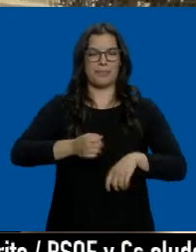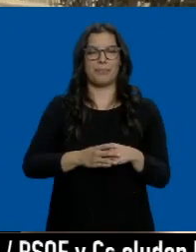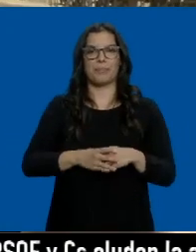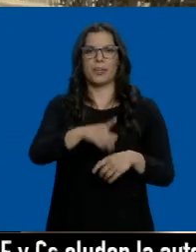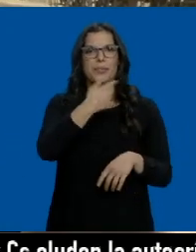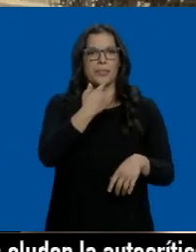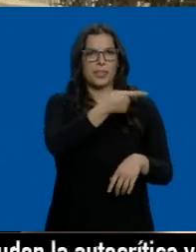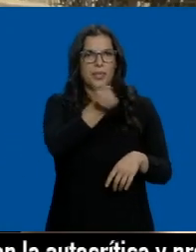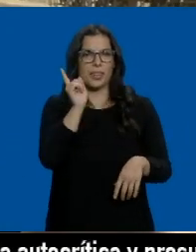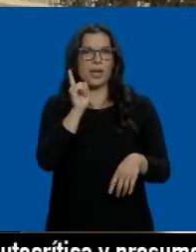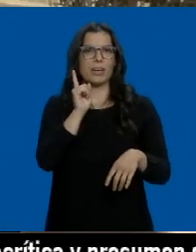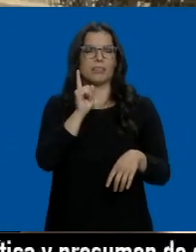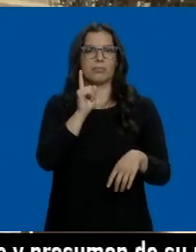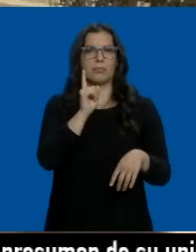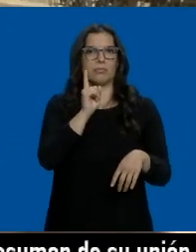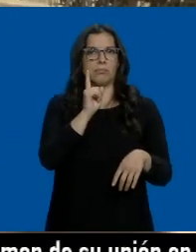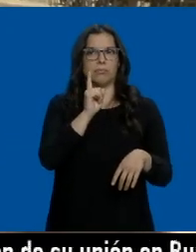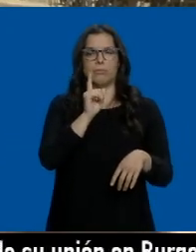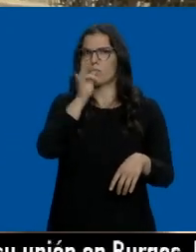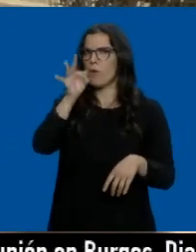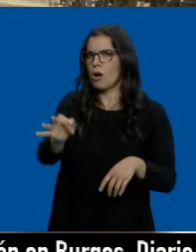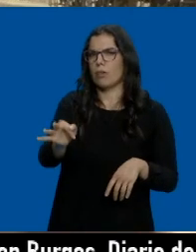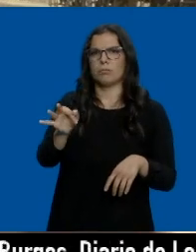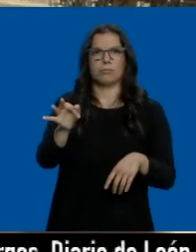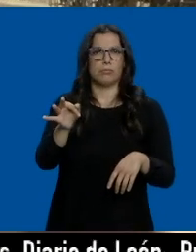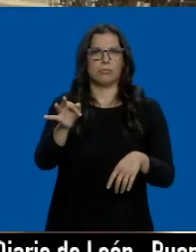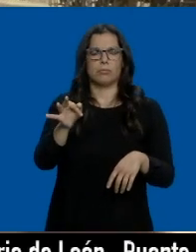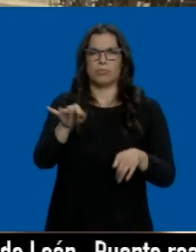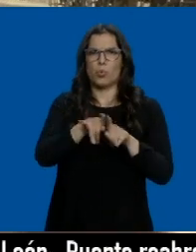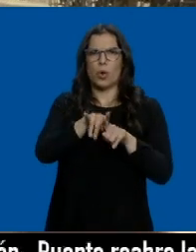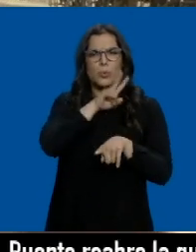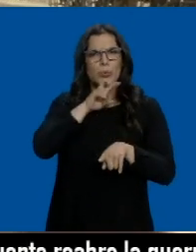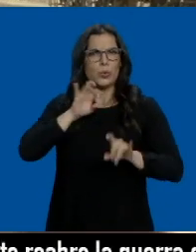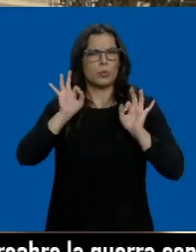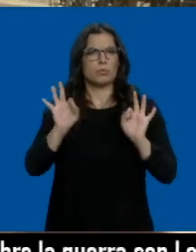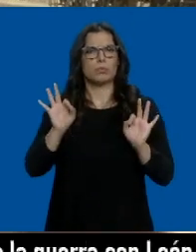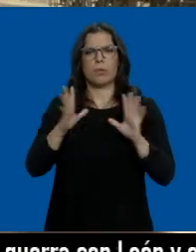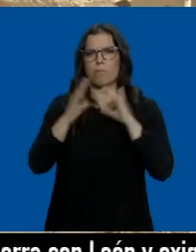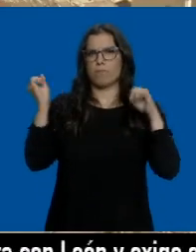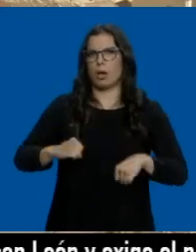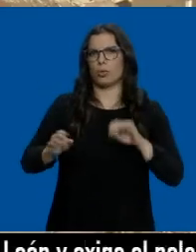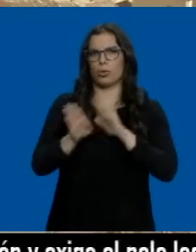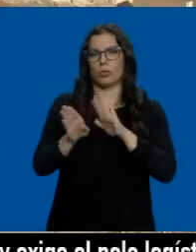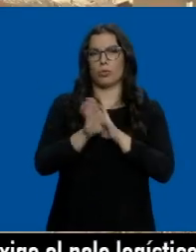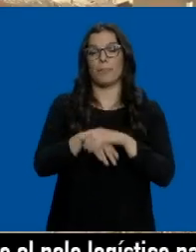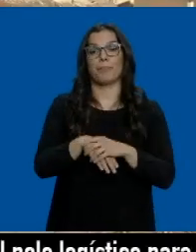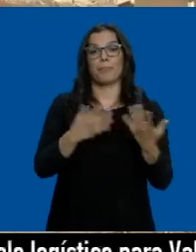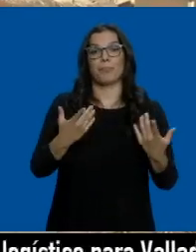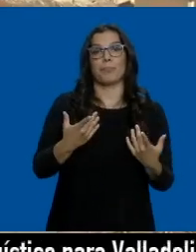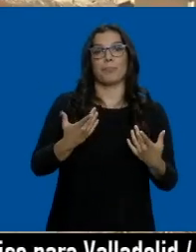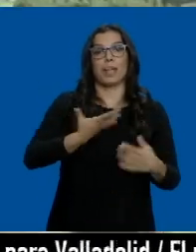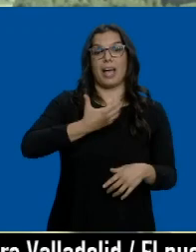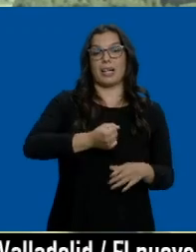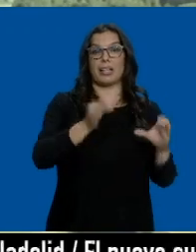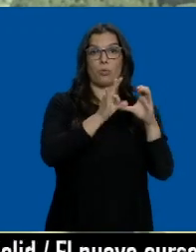la palabra dada era sagrada y que el pacto se mantenía. El alcalde de Ciudadanos